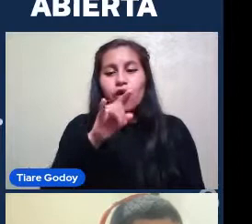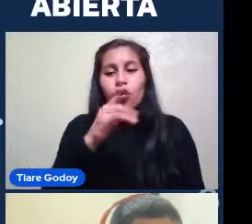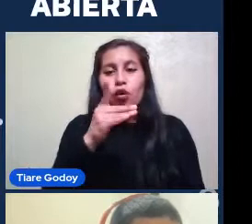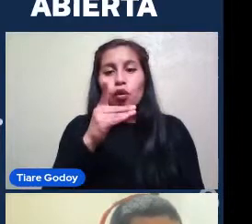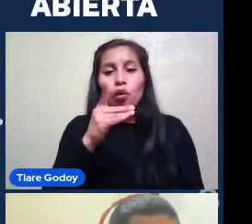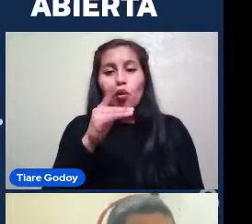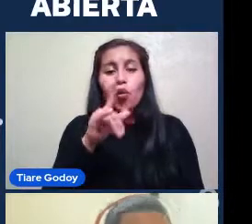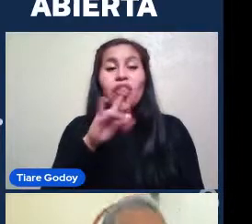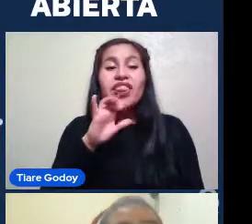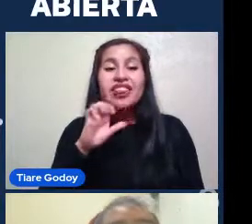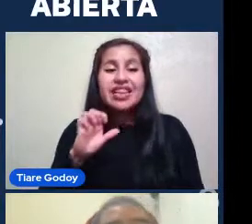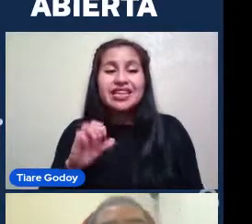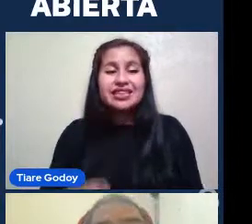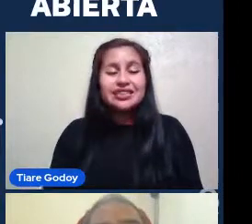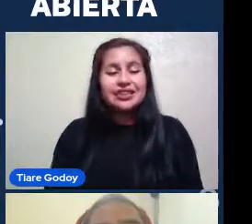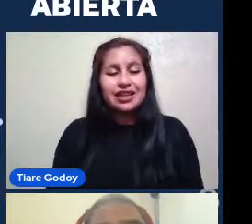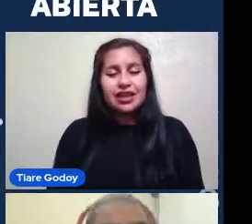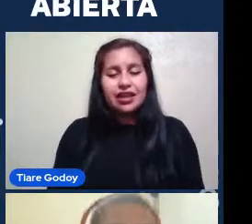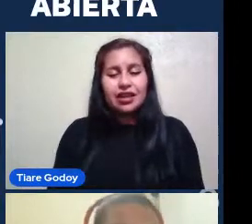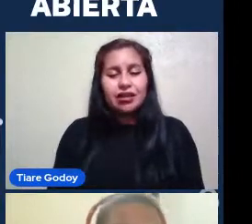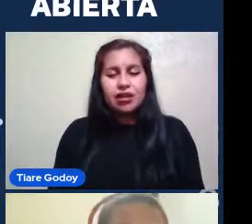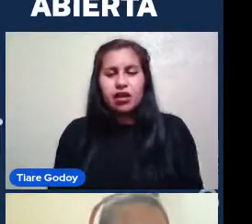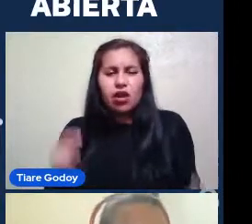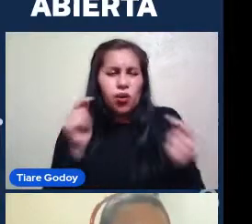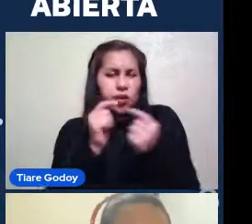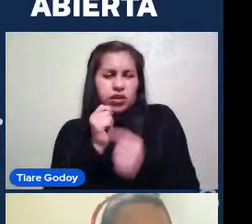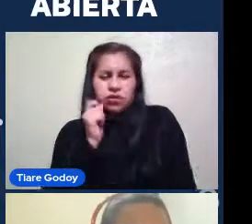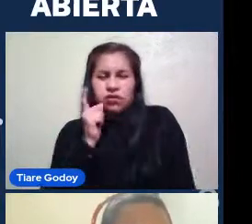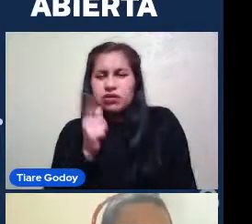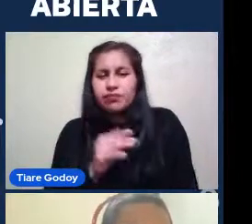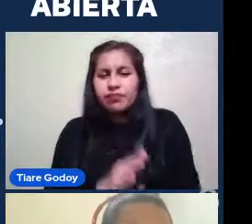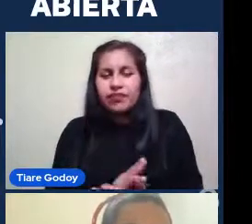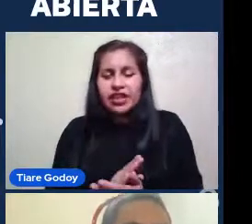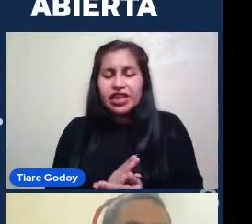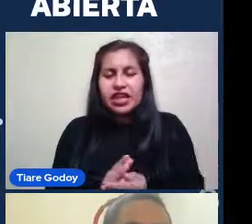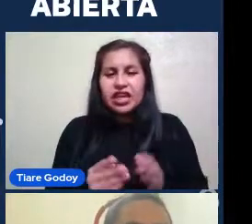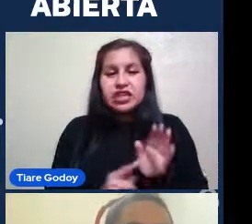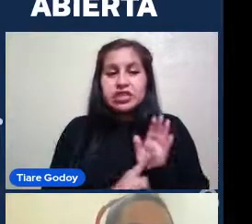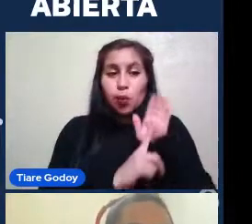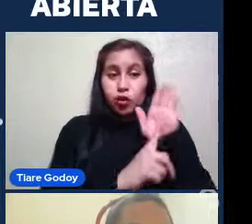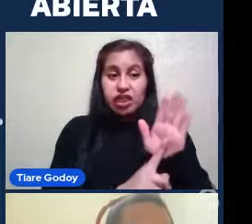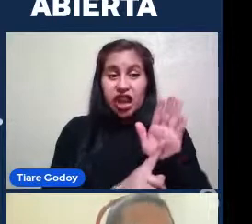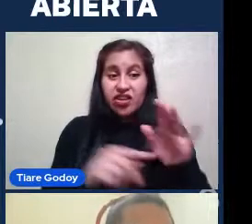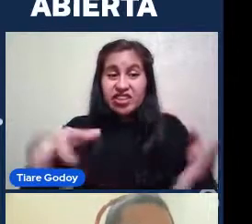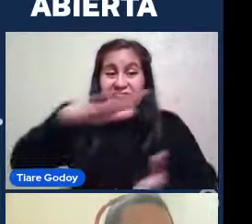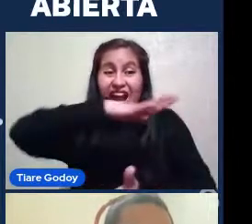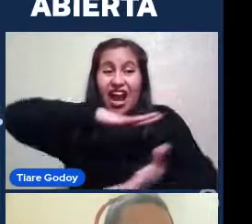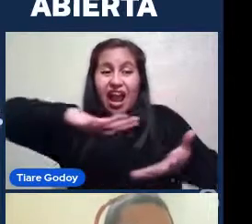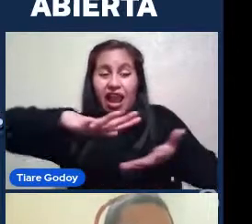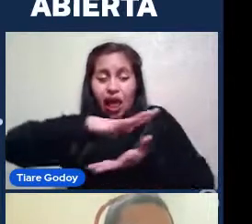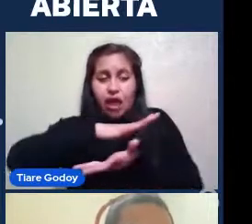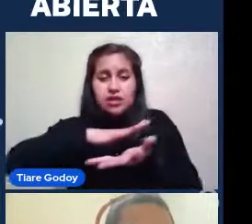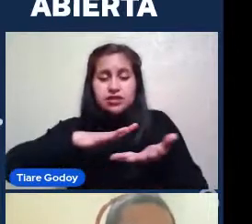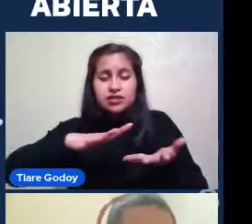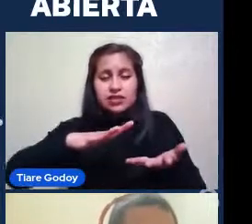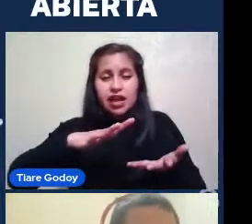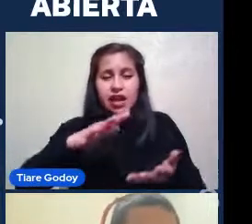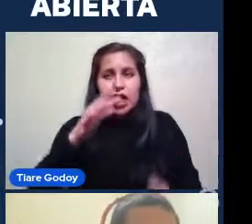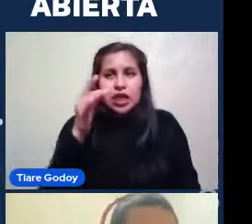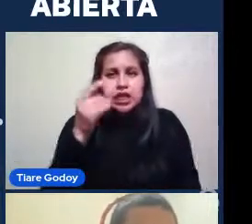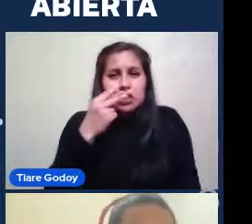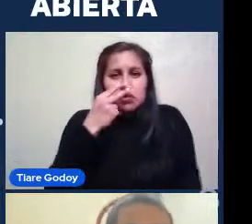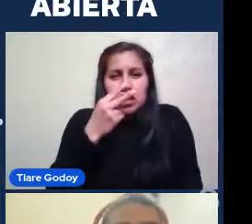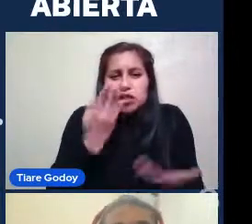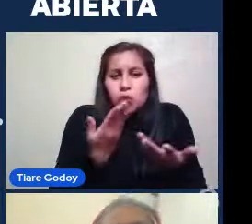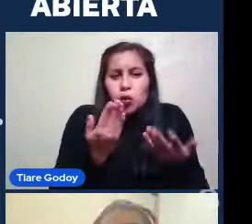Consistía Es Que se ponían Estas galaxias Y se suponía Que era una Evolución